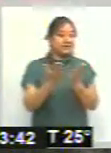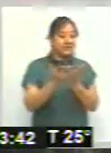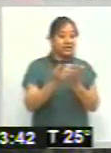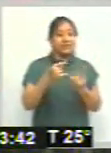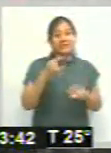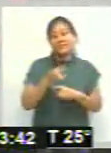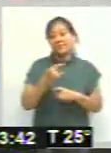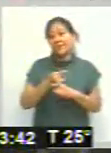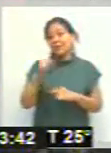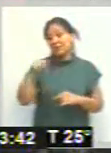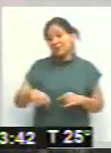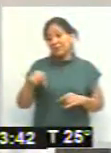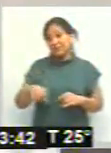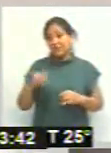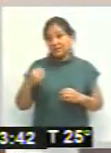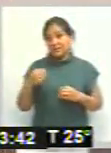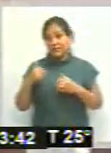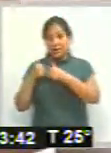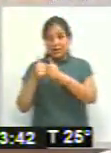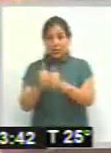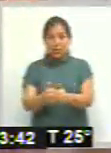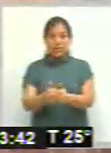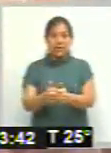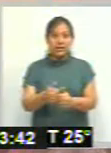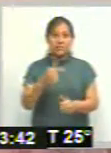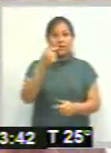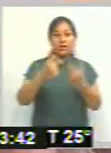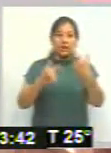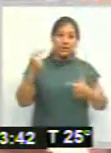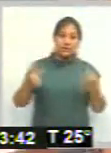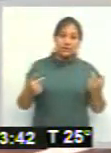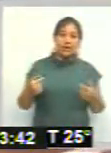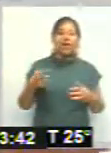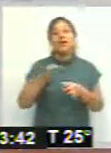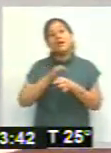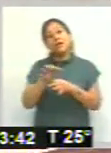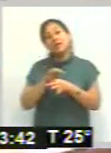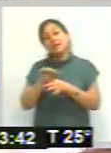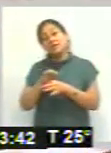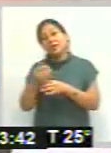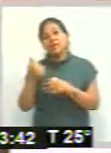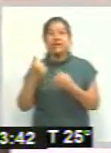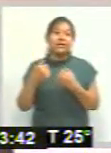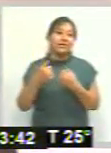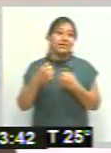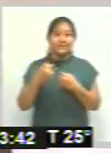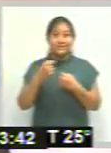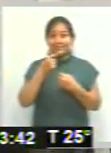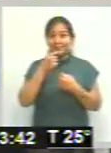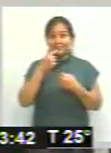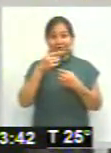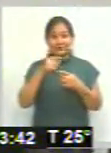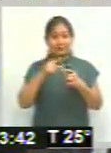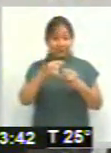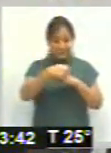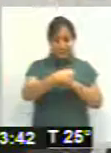aquí constantemente con la gente, me piden una cosa, otra, que le enseñe el rey del rosario, que le hable de las cosas del Señor. Todo eso